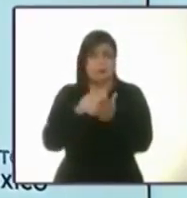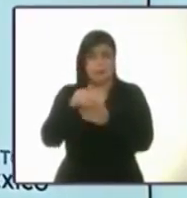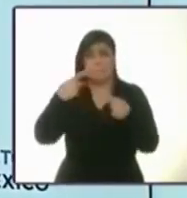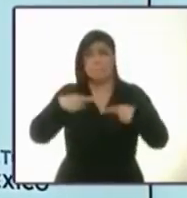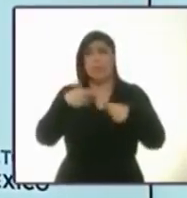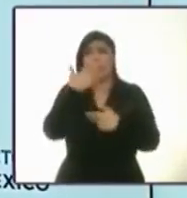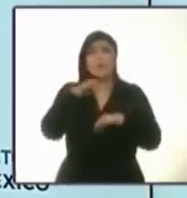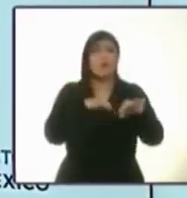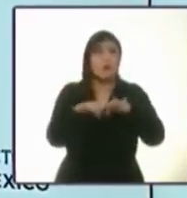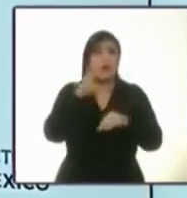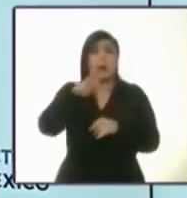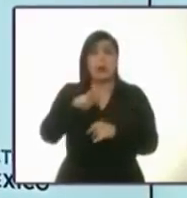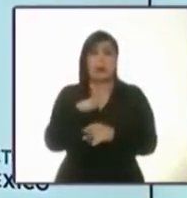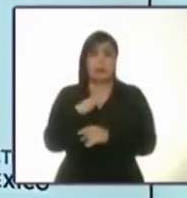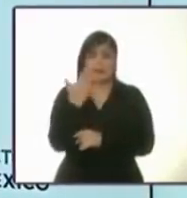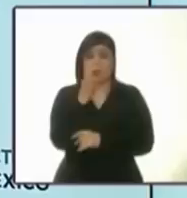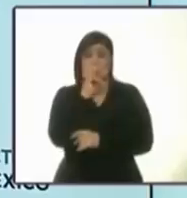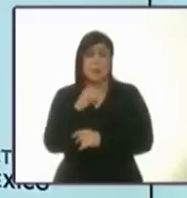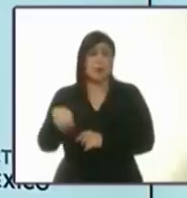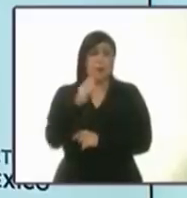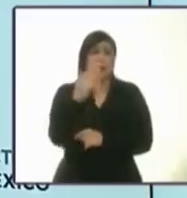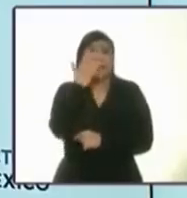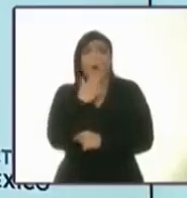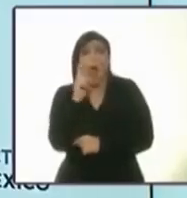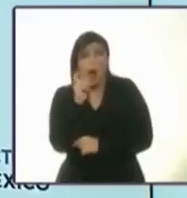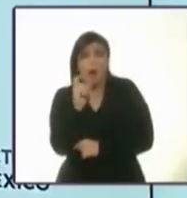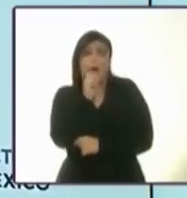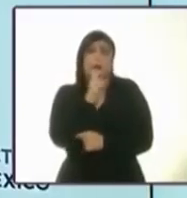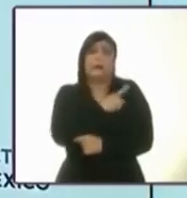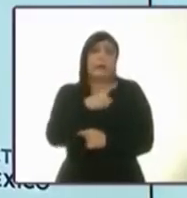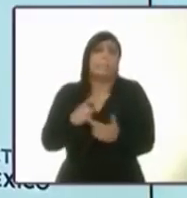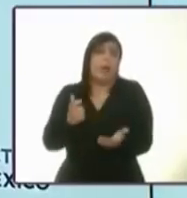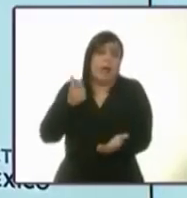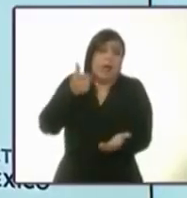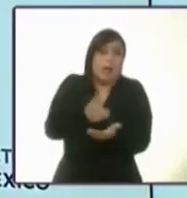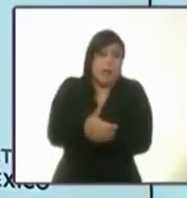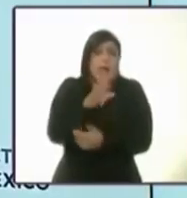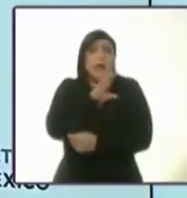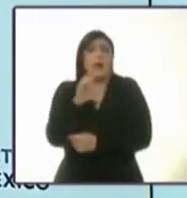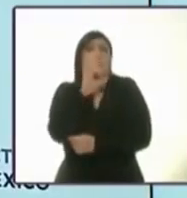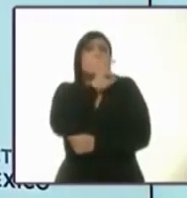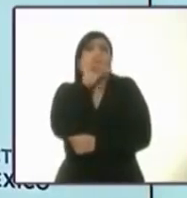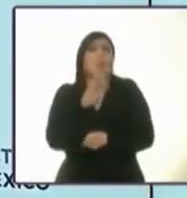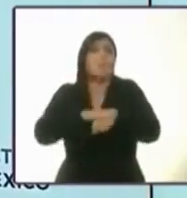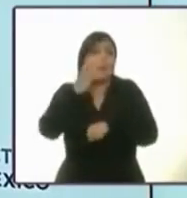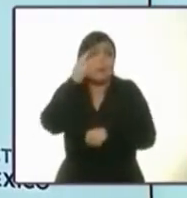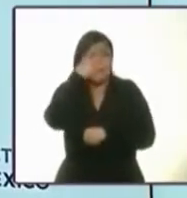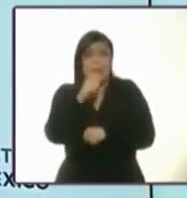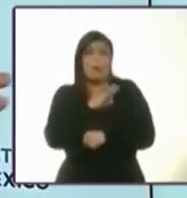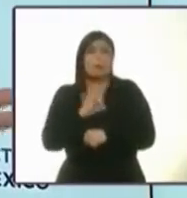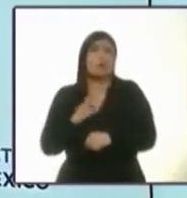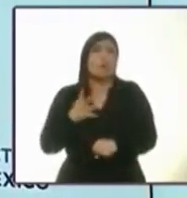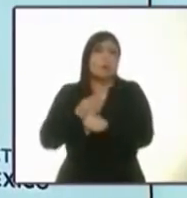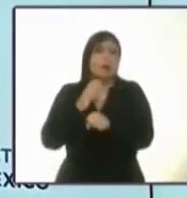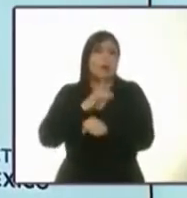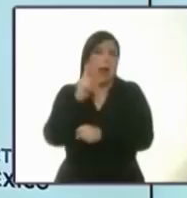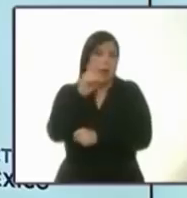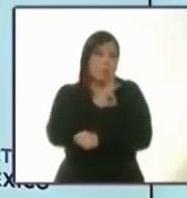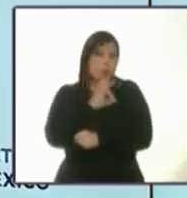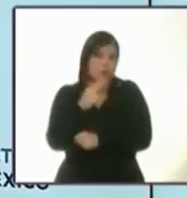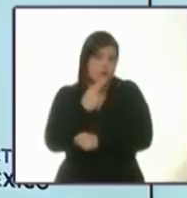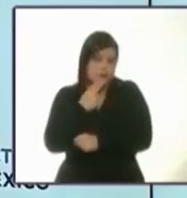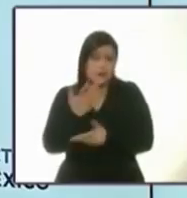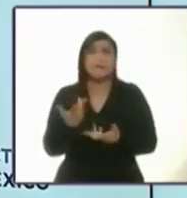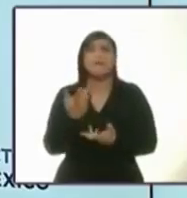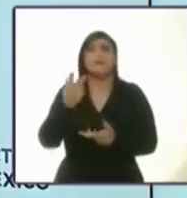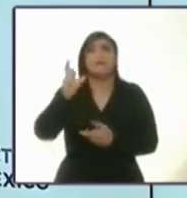mitad de la gente no tiene agua y tiene que pagar 500% más para conseguirlo. Cuando el gobierno